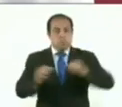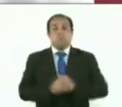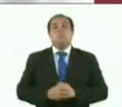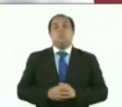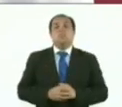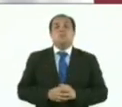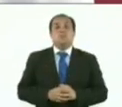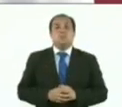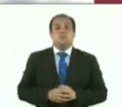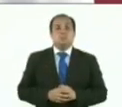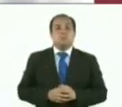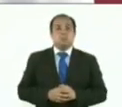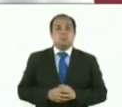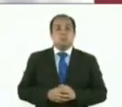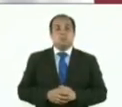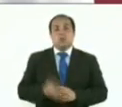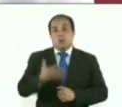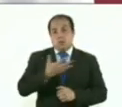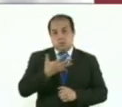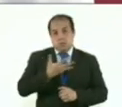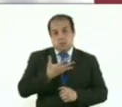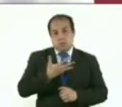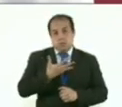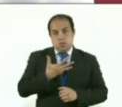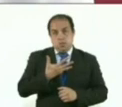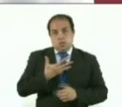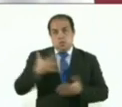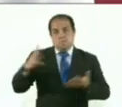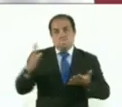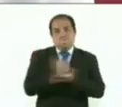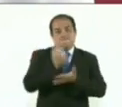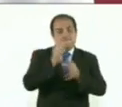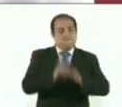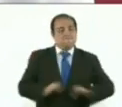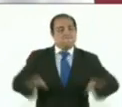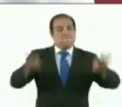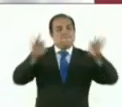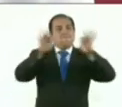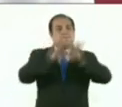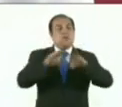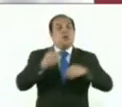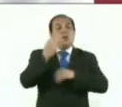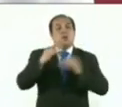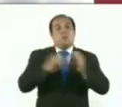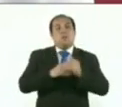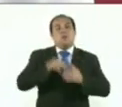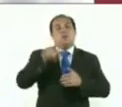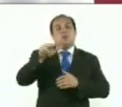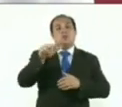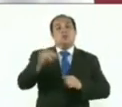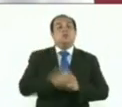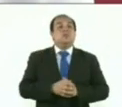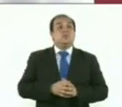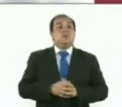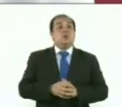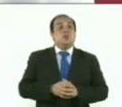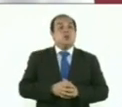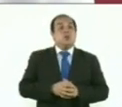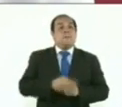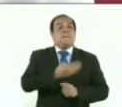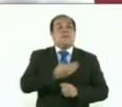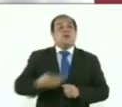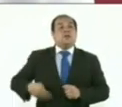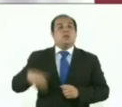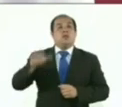tiene un triunfo muy importante en el 2018, cuando el presidente López